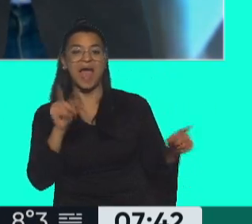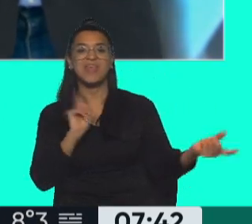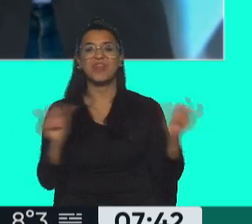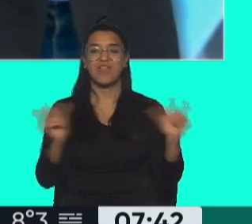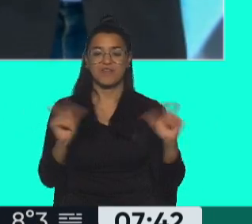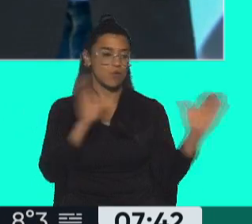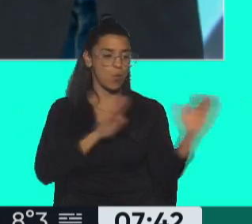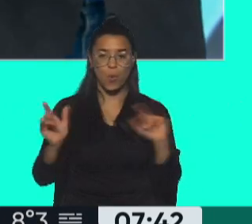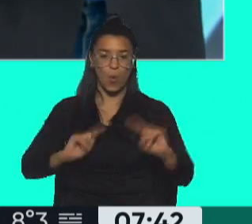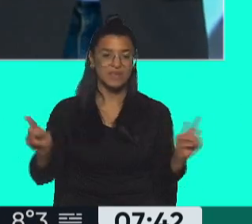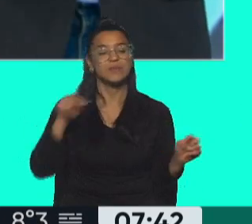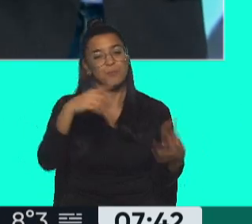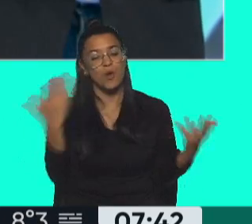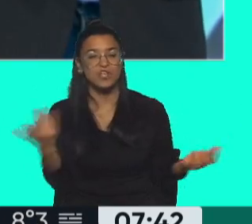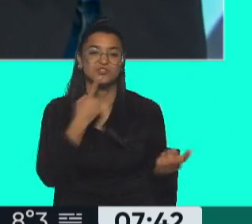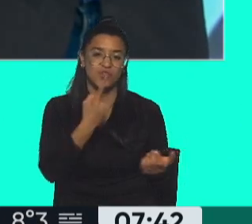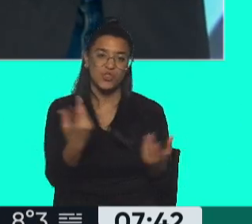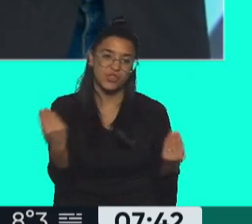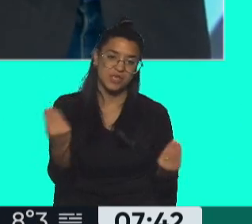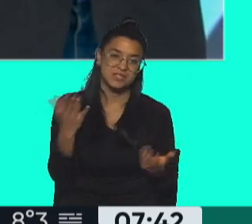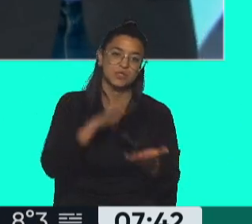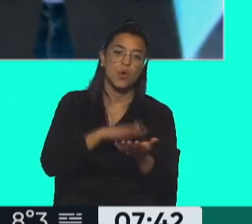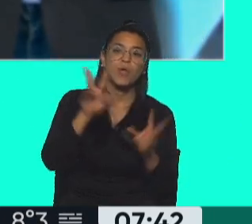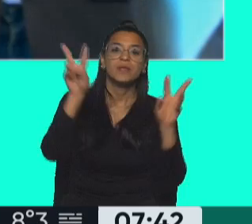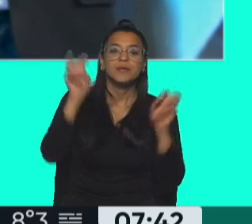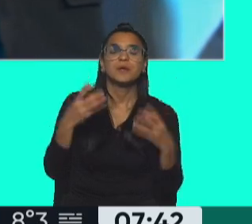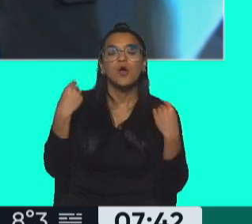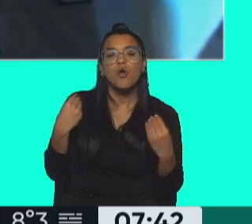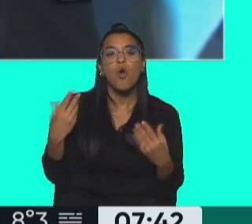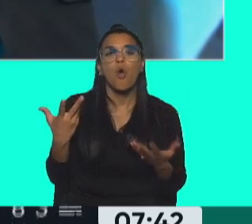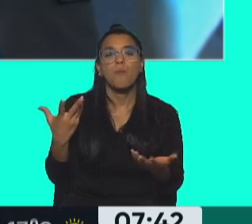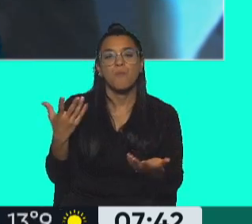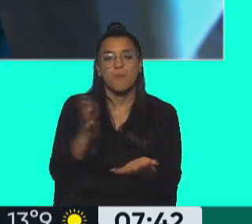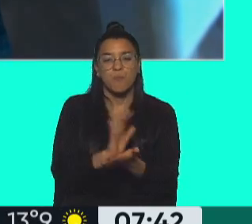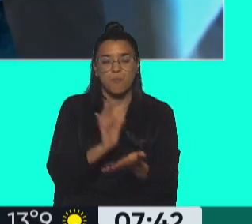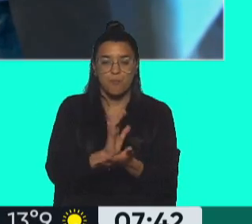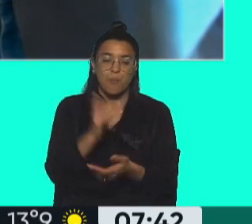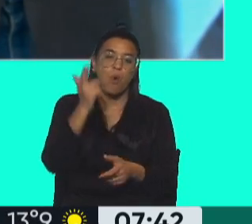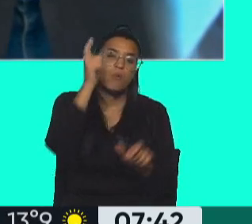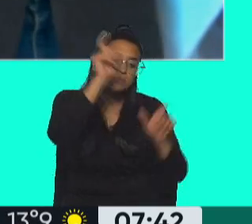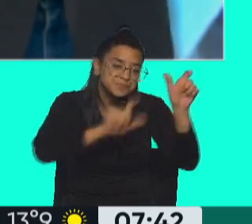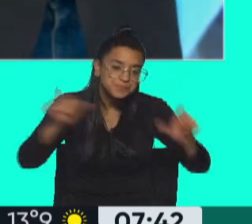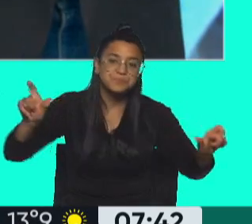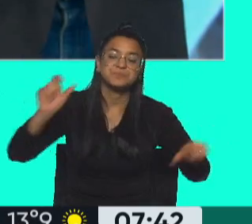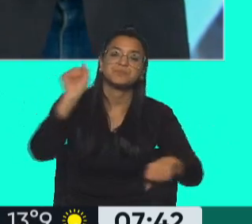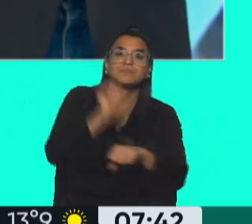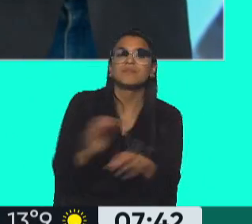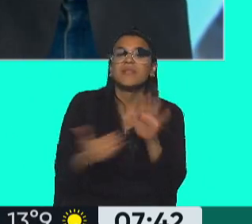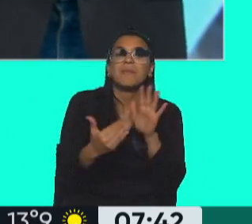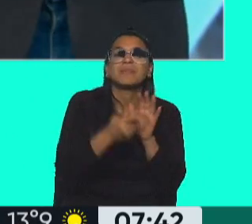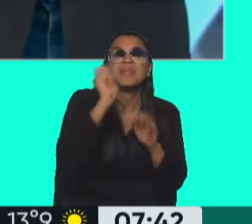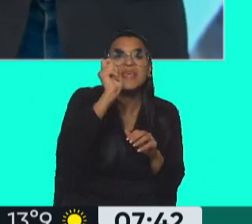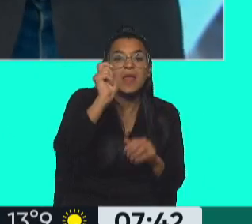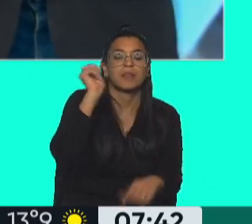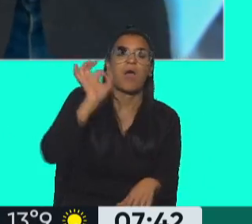dicen es que hay una tergiversación respecto de cómo se aplican las figuras penales según la cara del